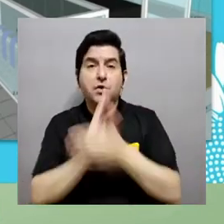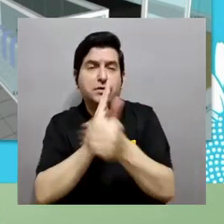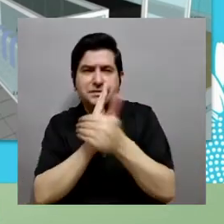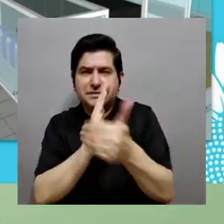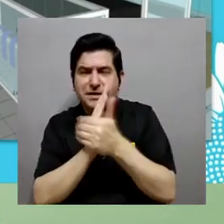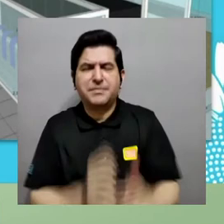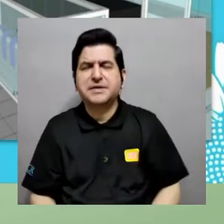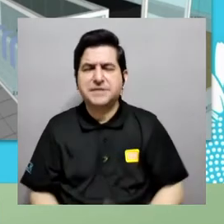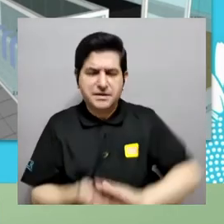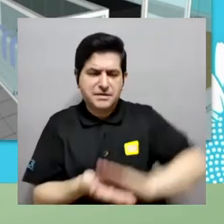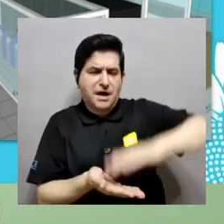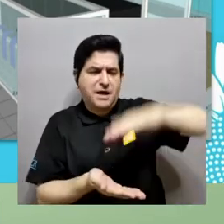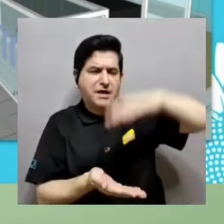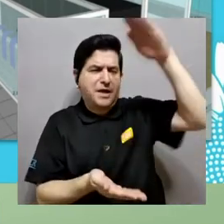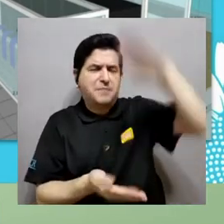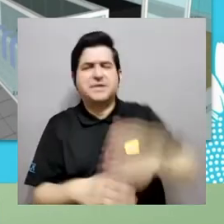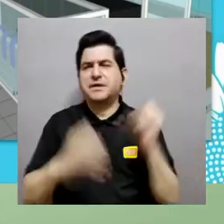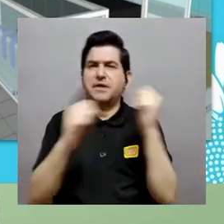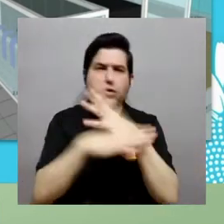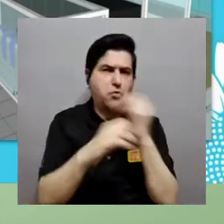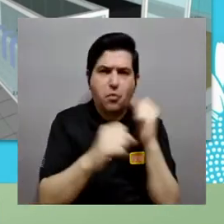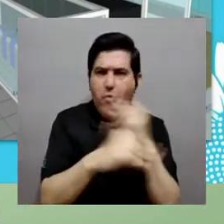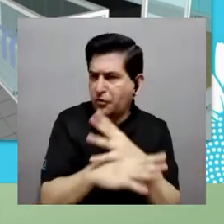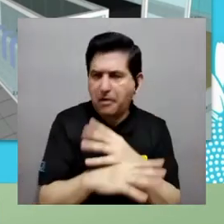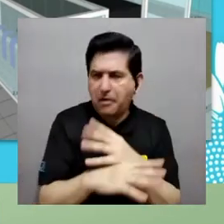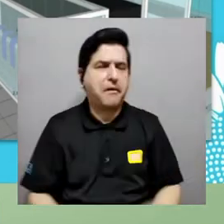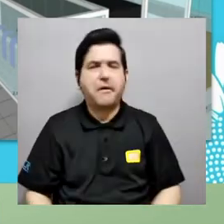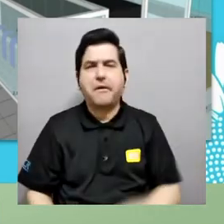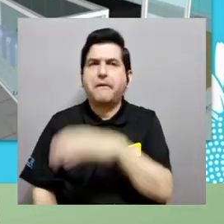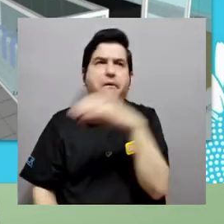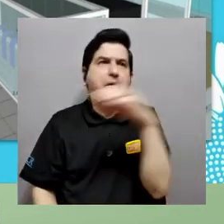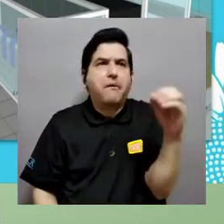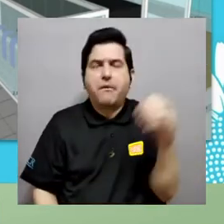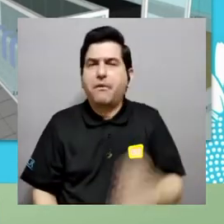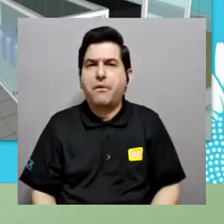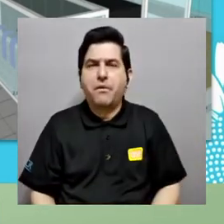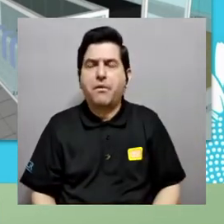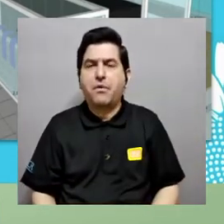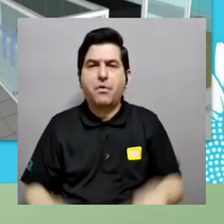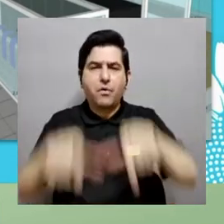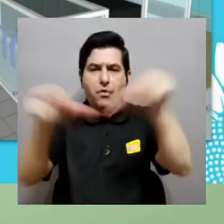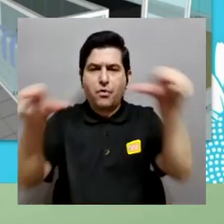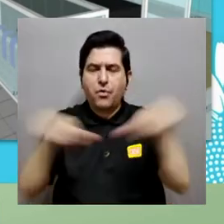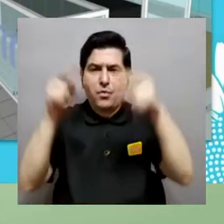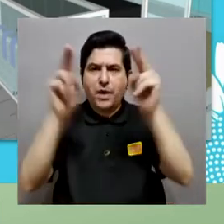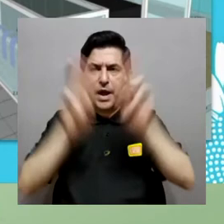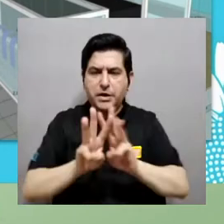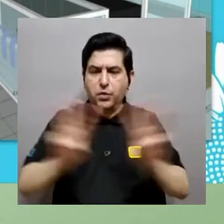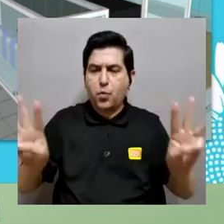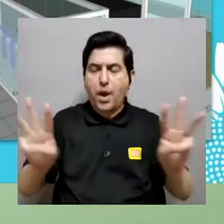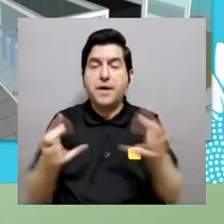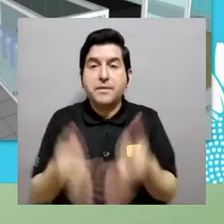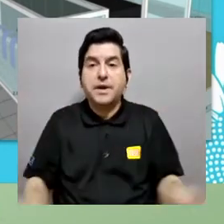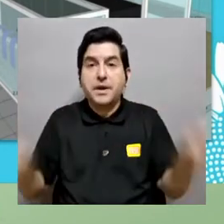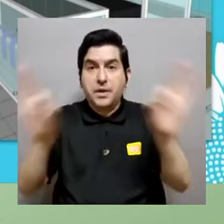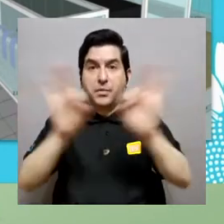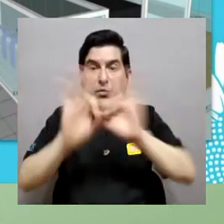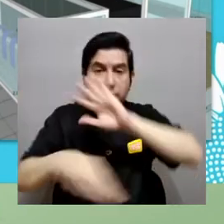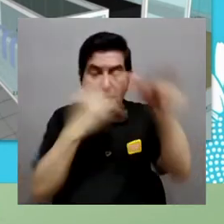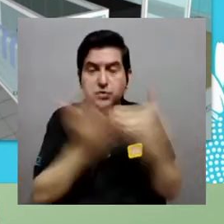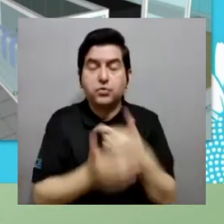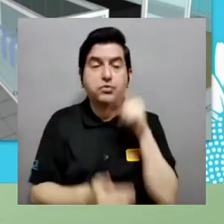procesador. Entonces, tienen capacidad de almacenar un montón de servicios, llámese de correo, llámese este,